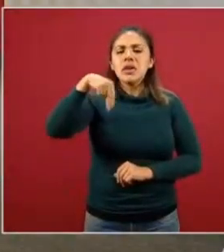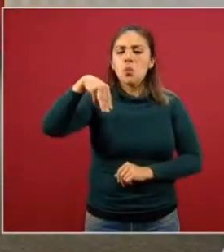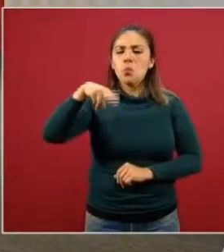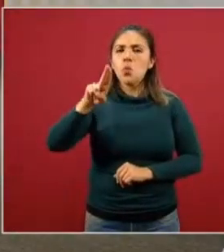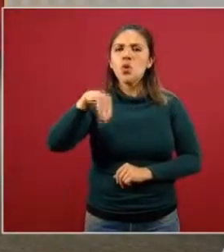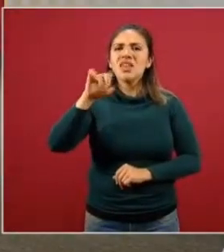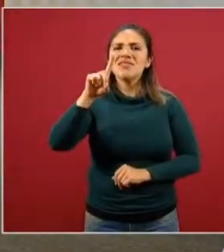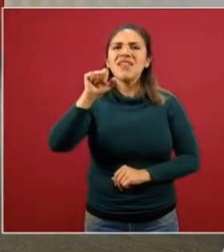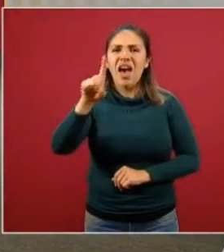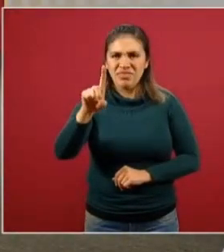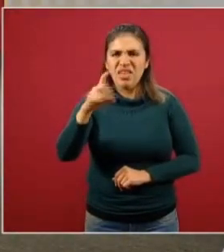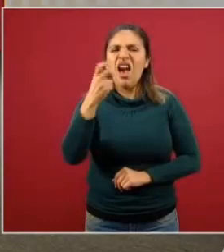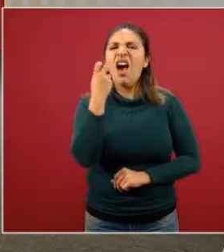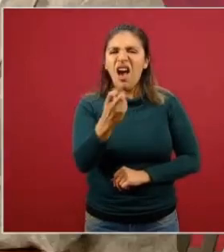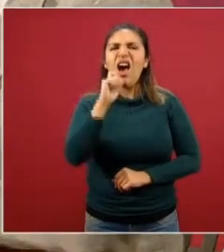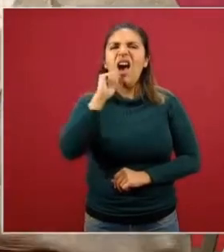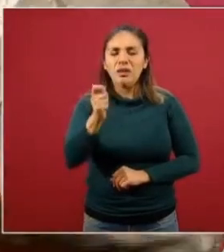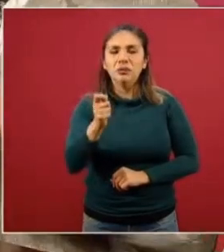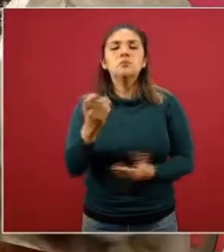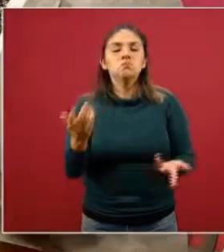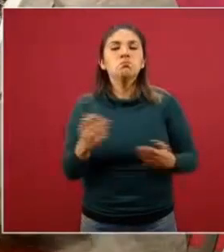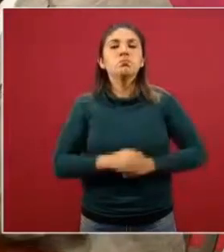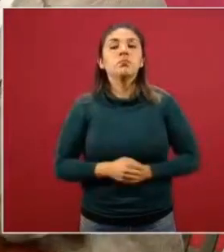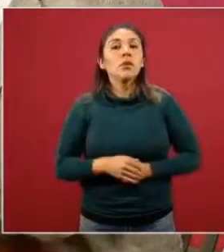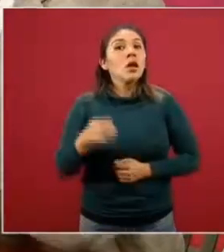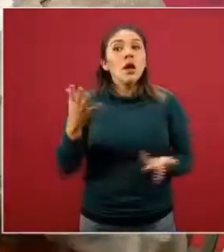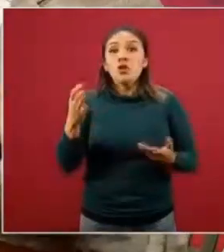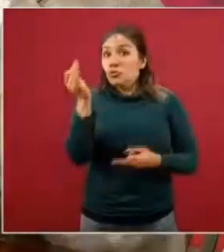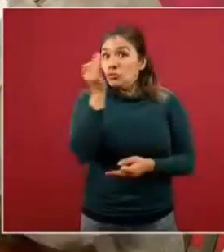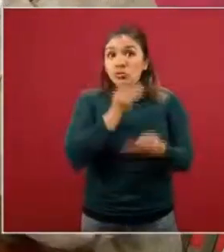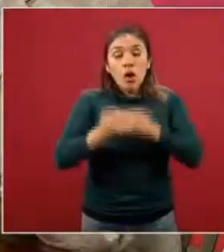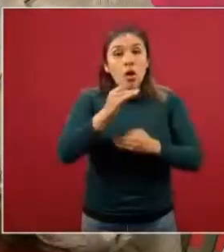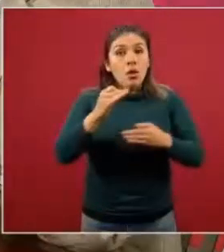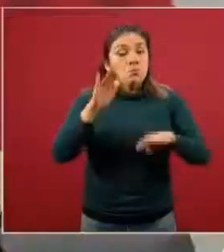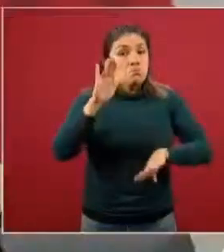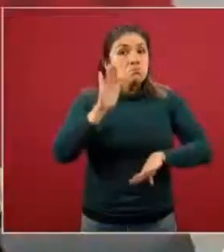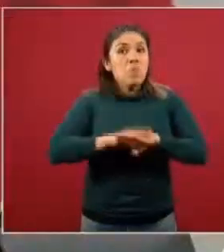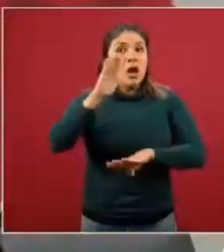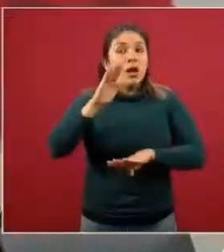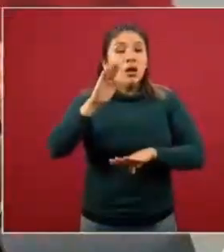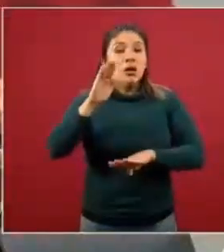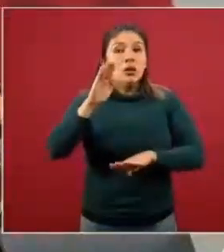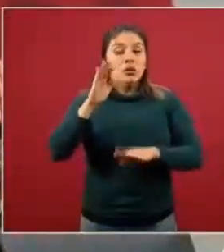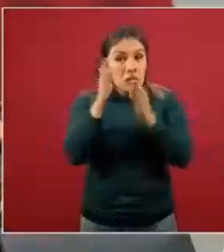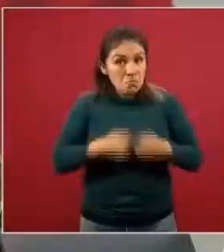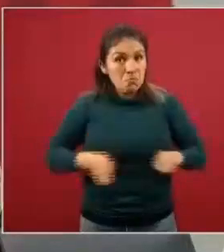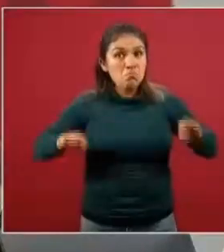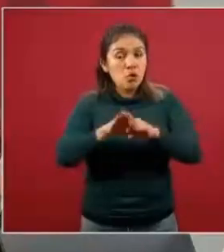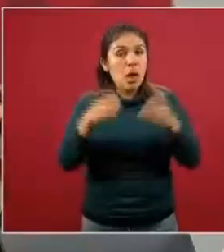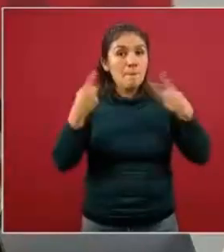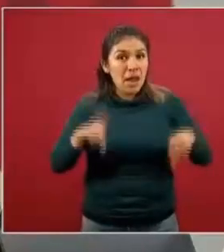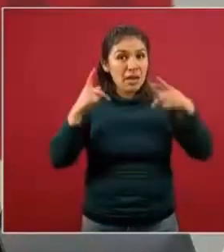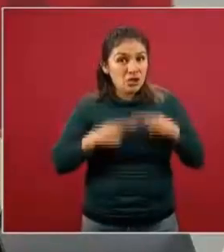también le hemos comentado. Inmunidad de rebaño es un fenómeno en el que se alcanza una proporción fundamental de